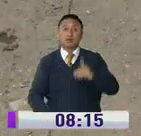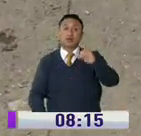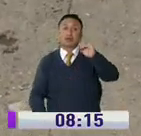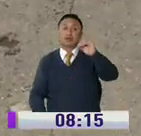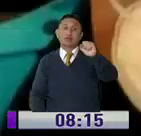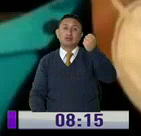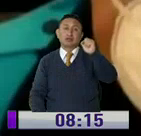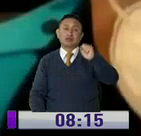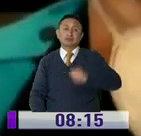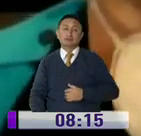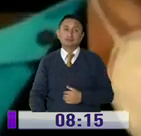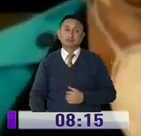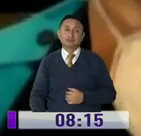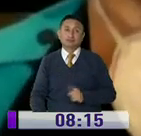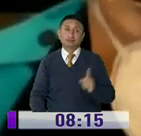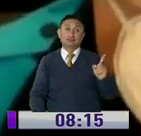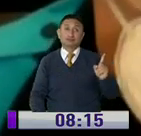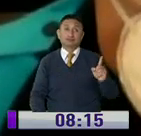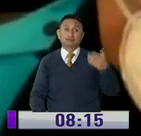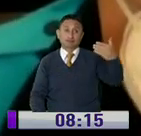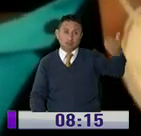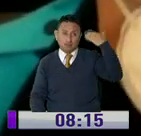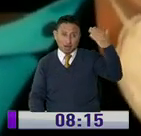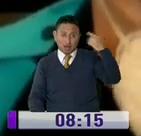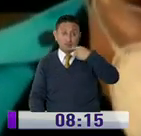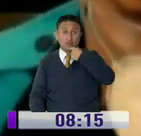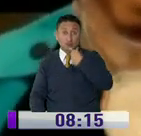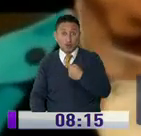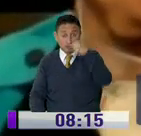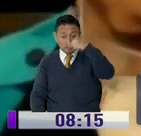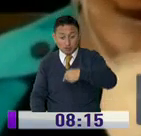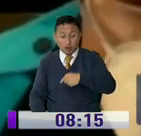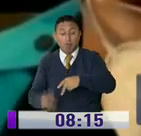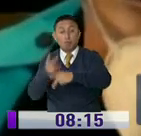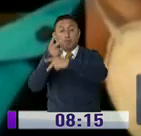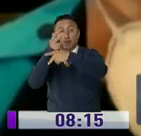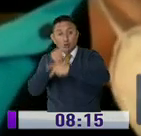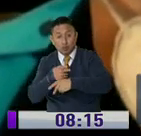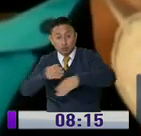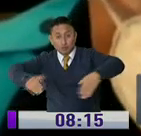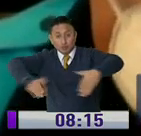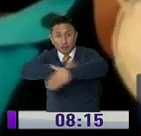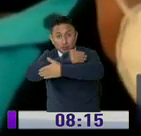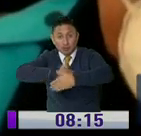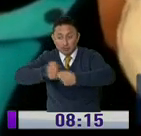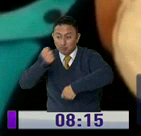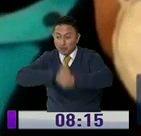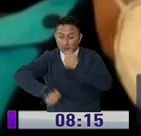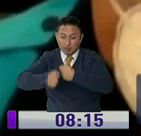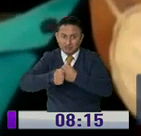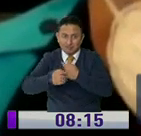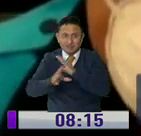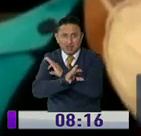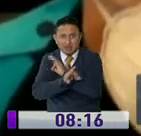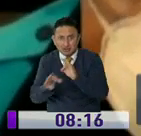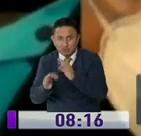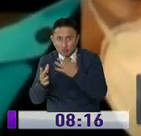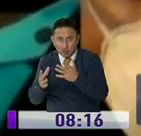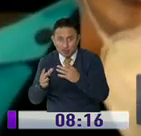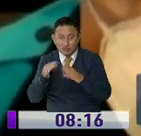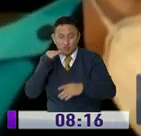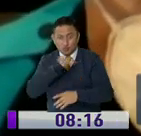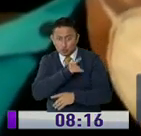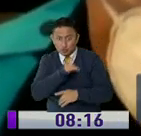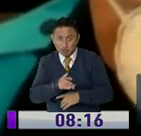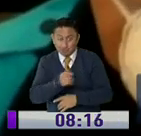Díaz. Si tenemos, señor alcalde, que retirar productos que se sigan vendiendo en la calle y que no cuenten con medidas